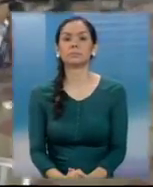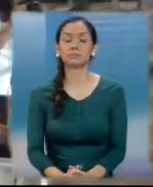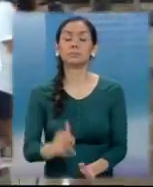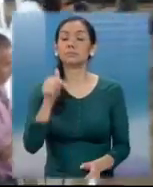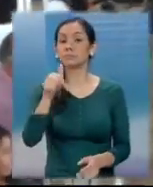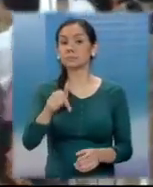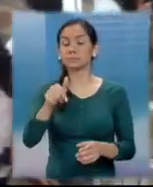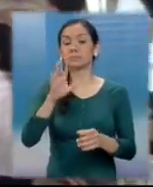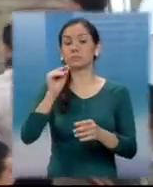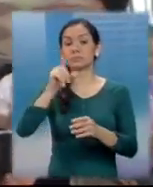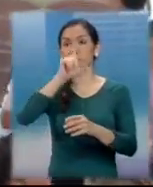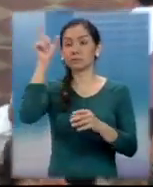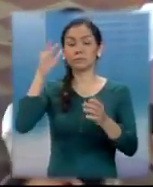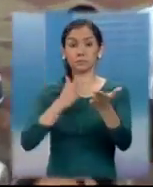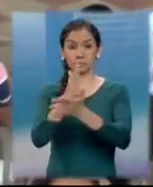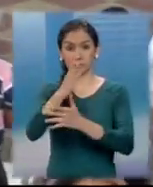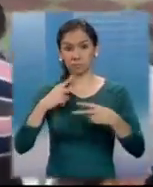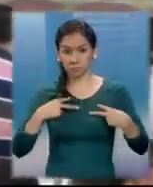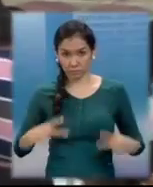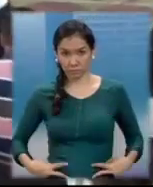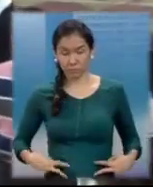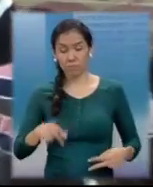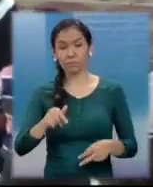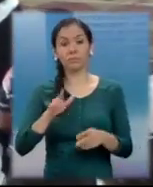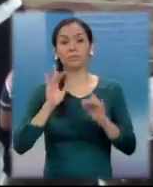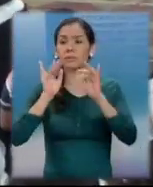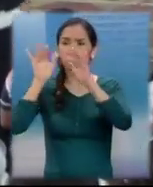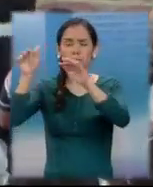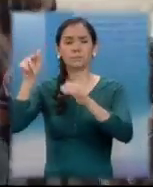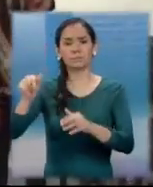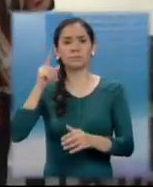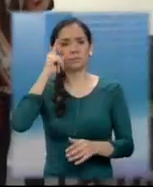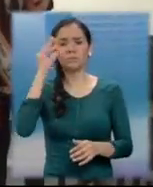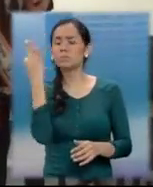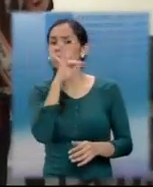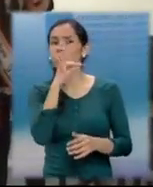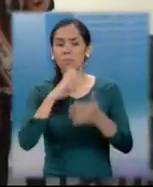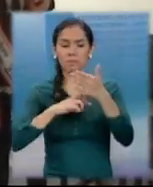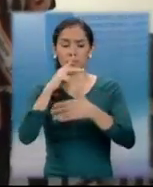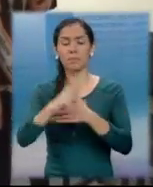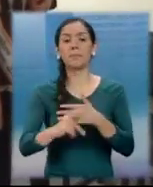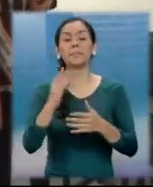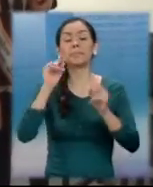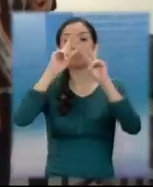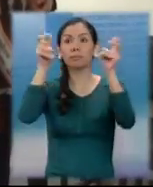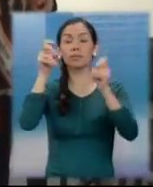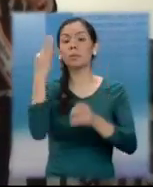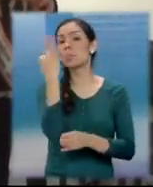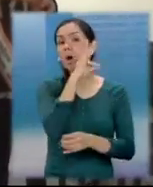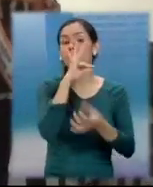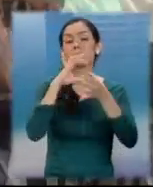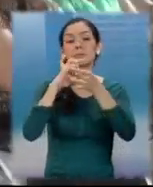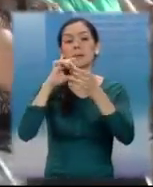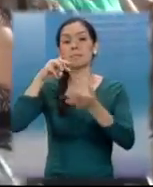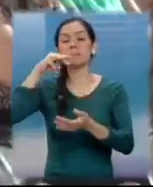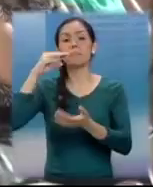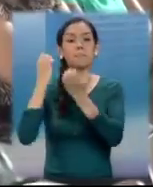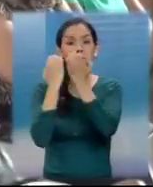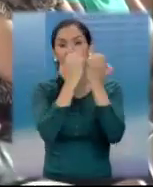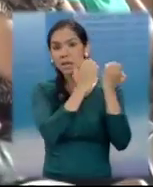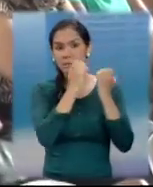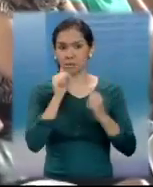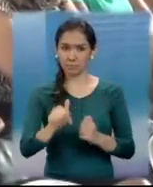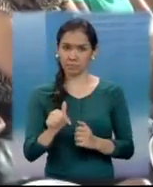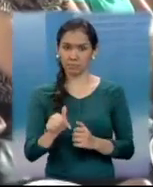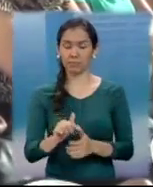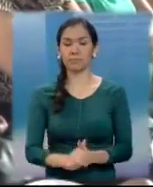El Procurador de los Derechos Humanos, Jorge León Duque, realiza el proyecto de mujeres de maíz dentro de las féminas que están por graduarse en Jutiapa. Las